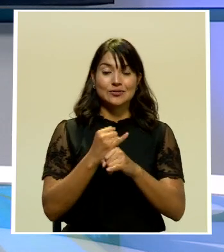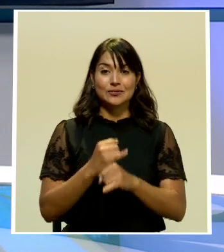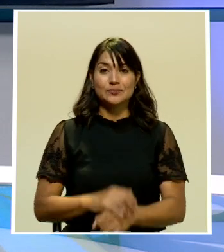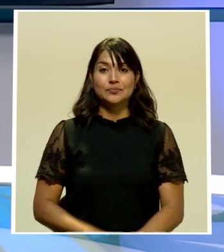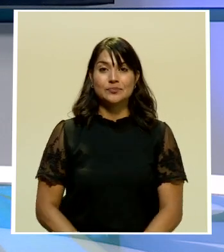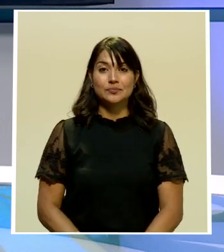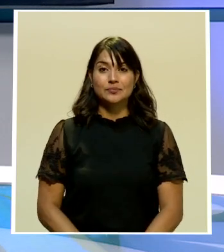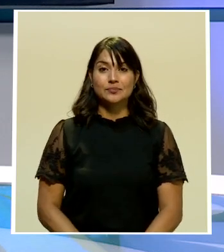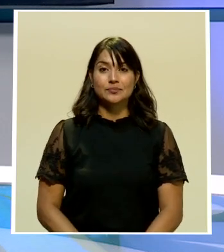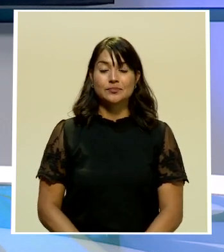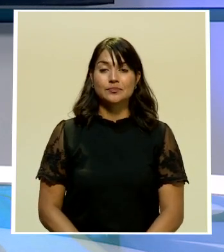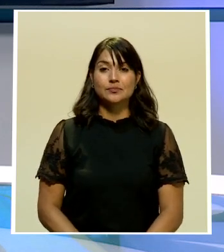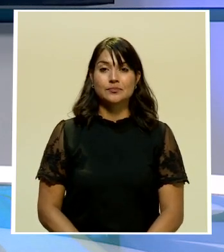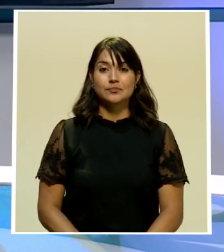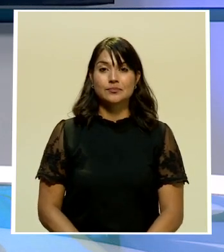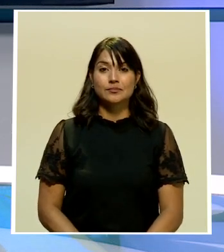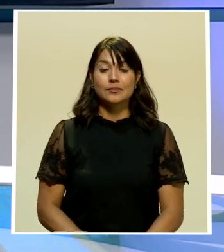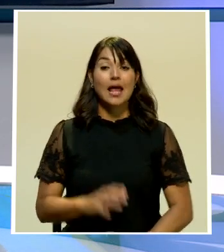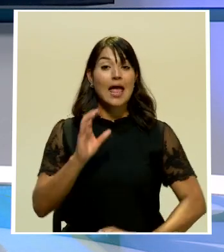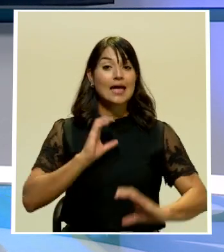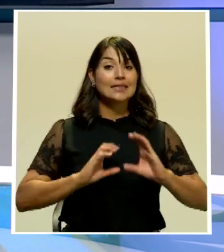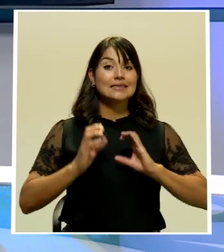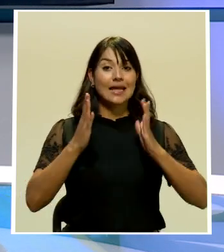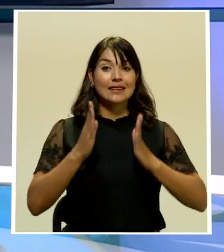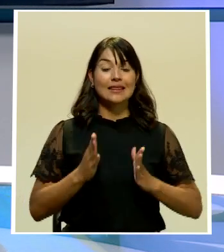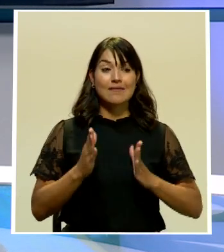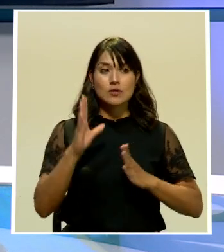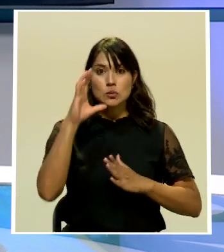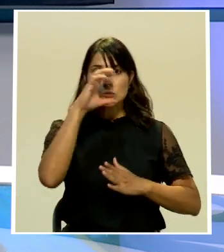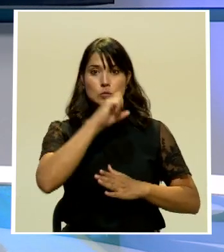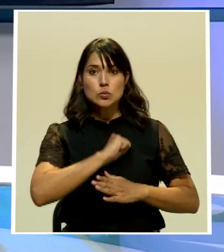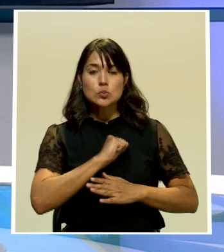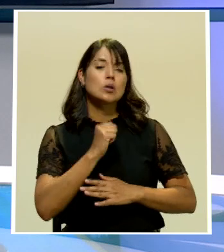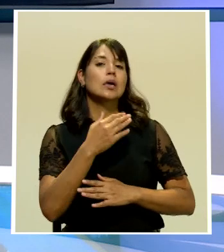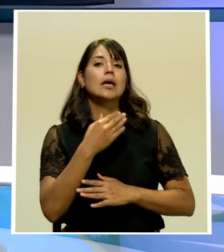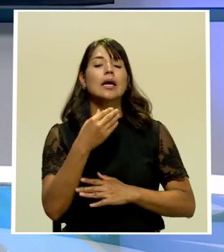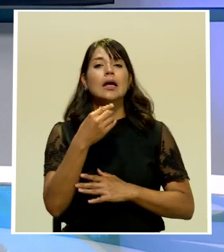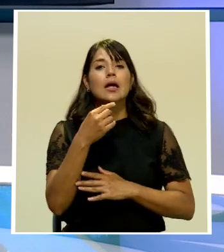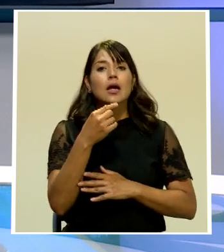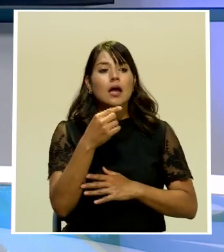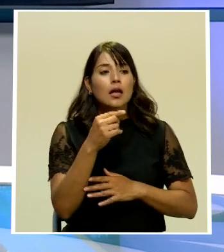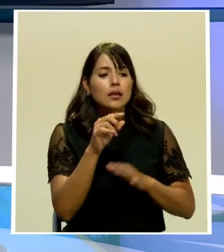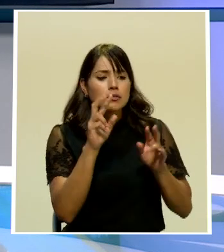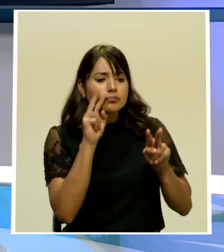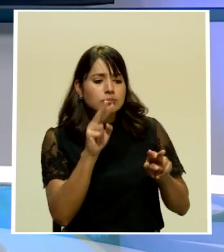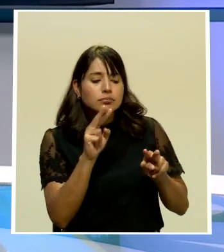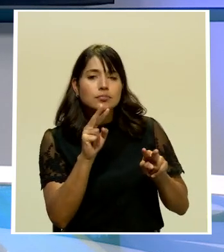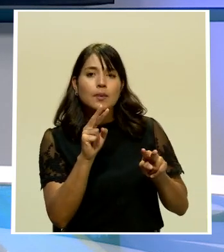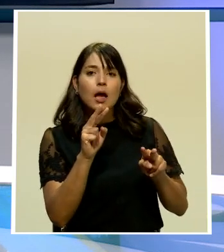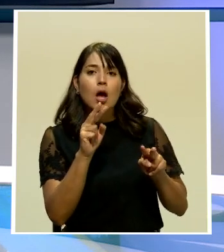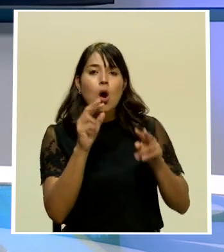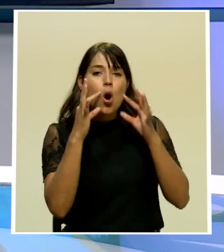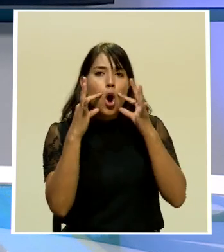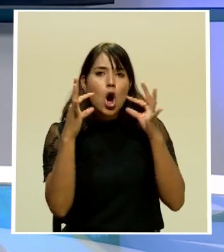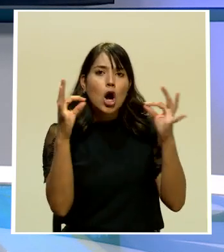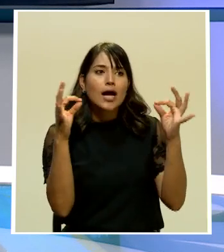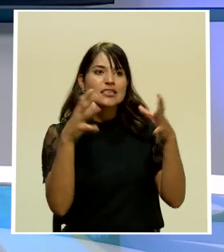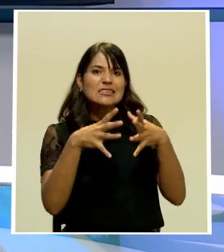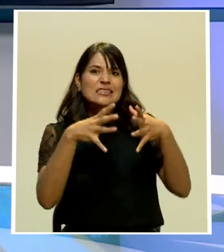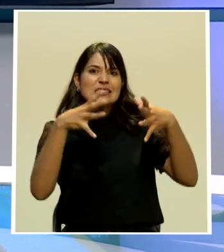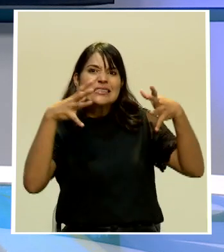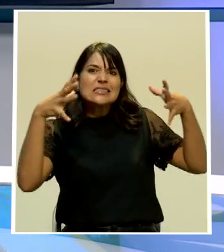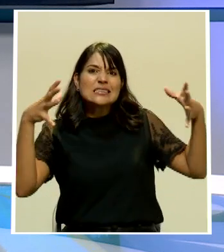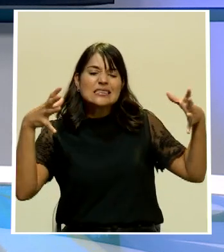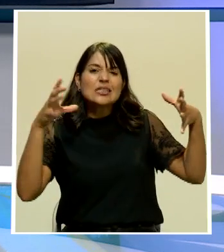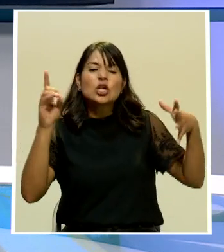internacionales científicos descubren un geoglifo de un gato gigante en las líneas de Nazca